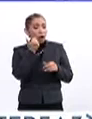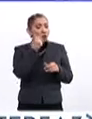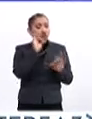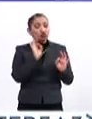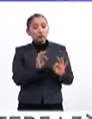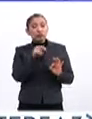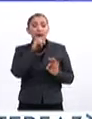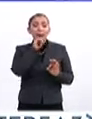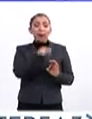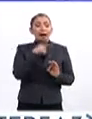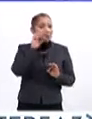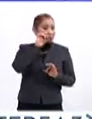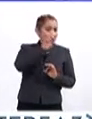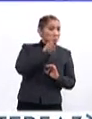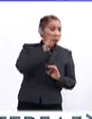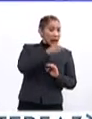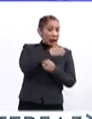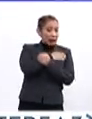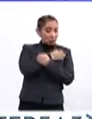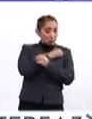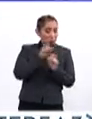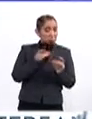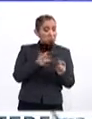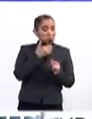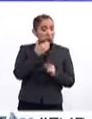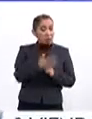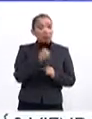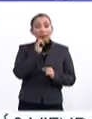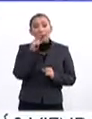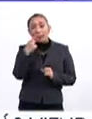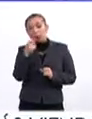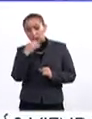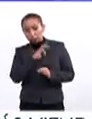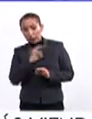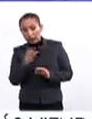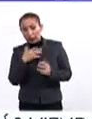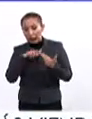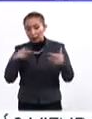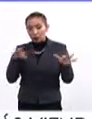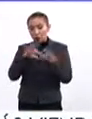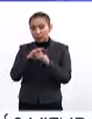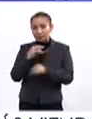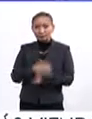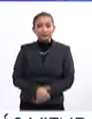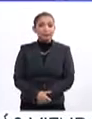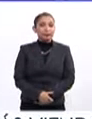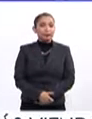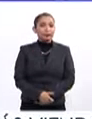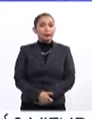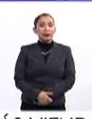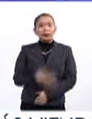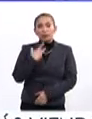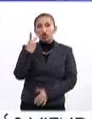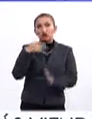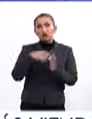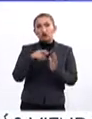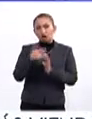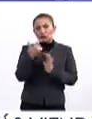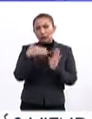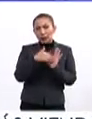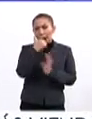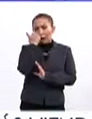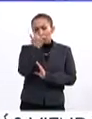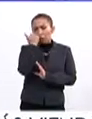empresas, tenemos la calidad educativa por los valores y también por nuestra capacidad de tener relaciones internacionales. Tenemos 12.000